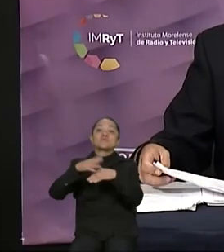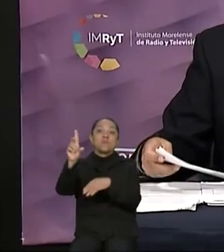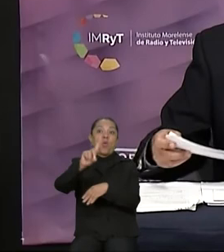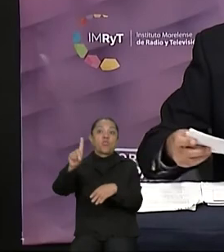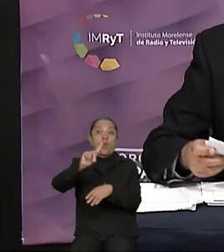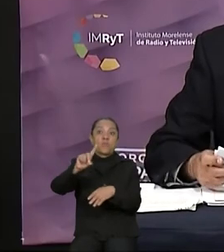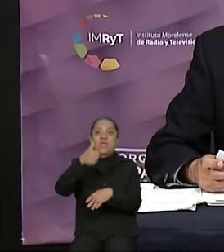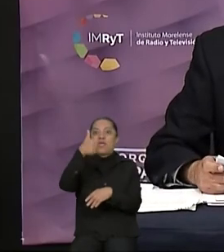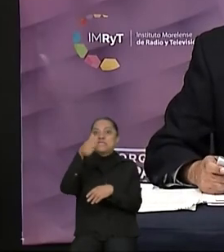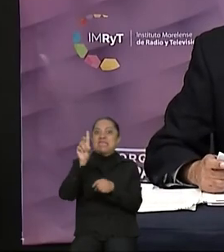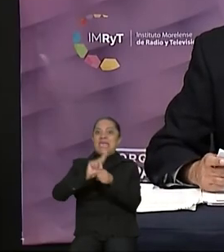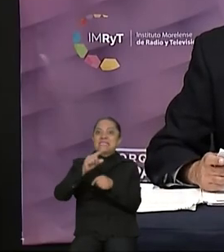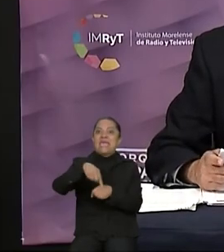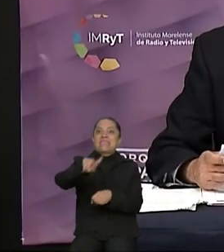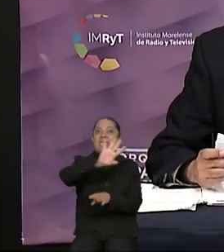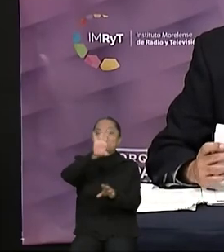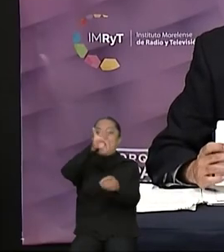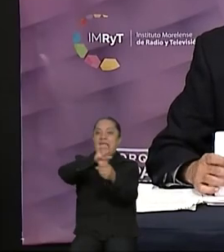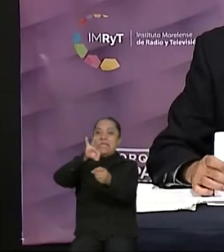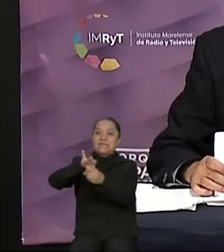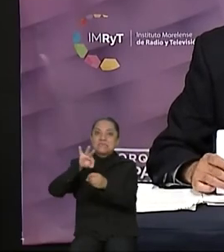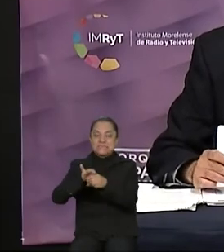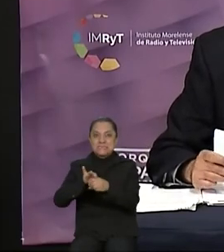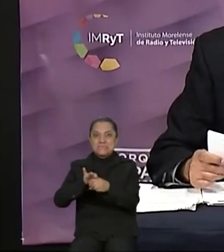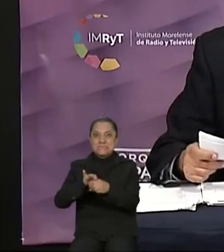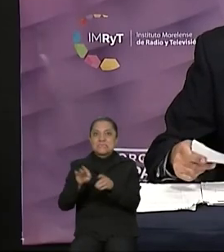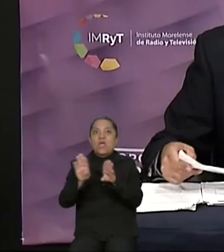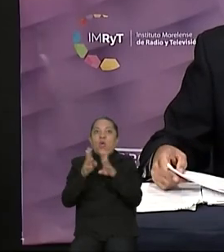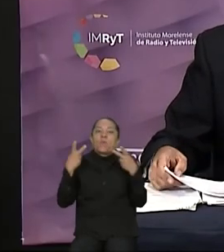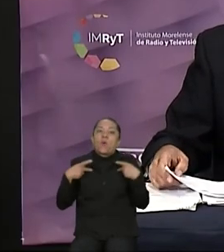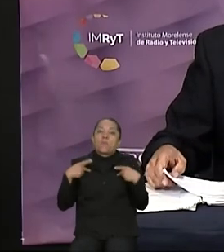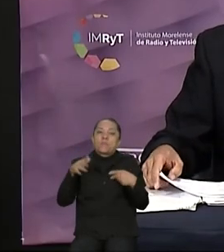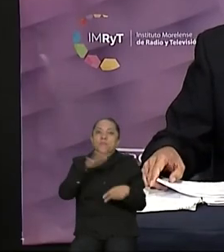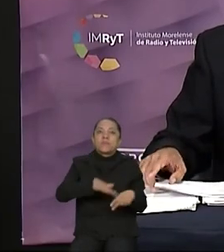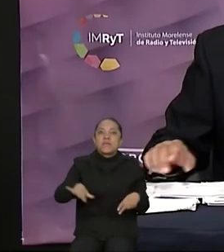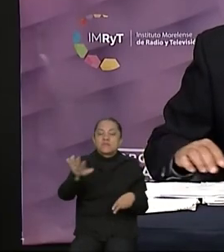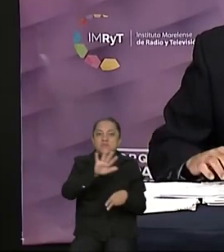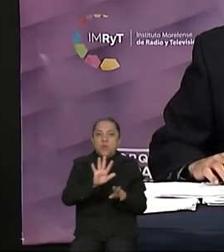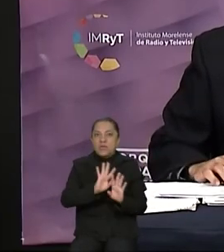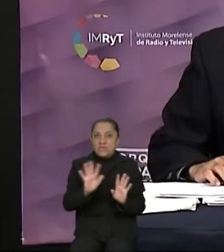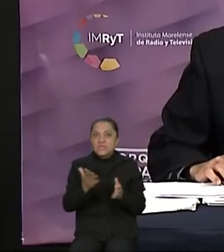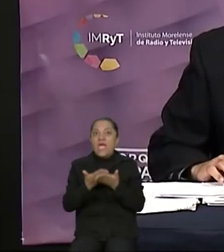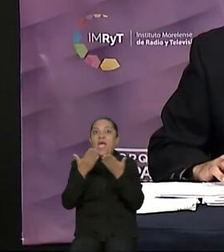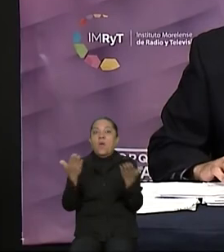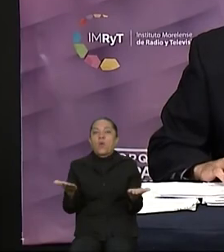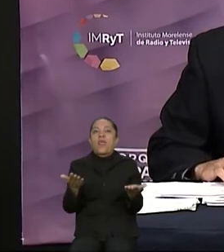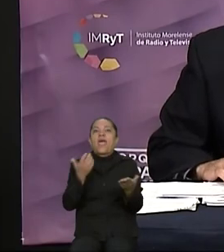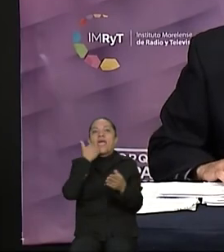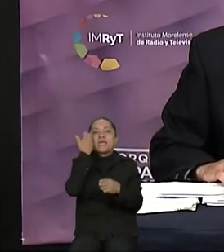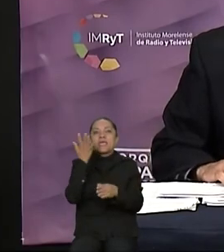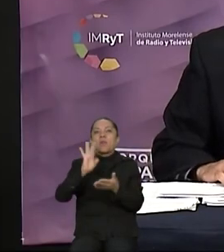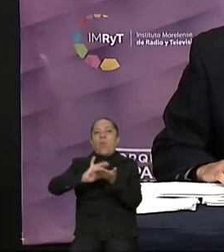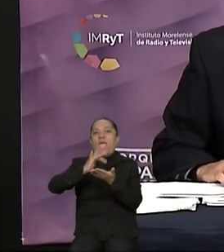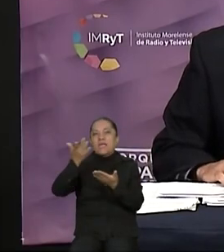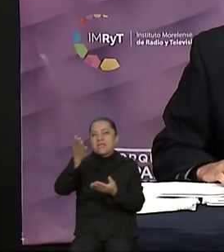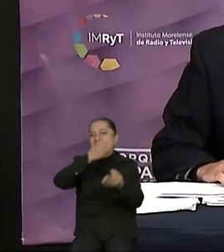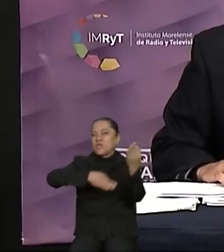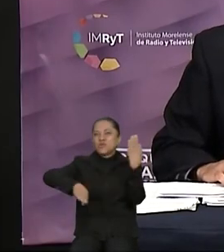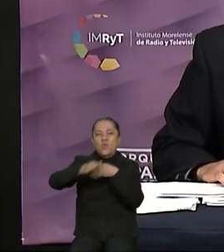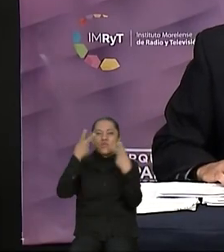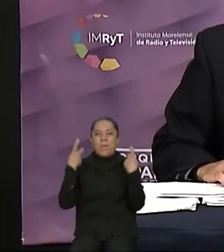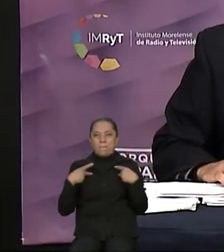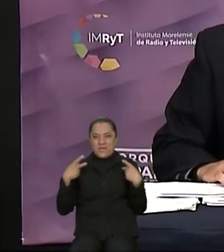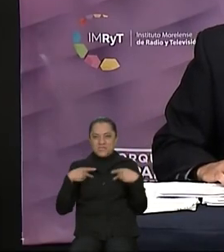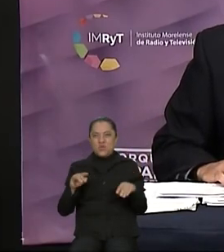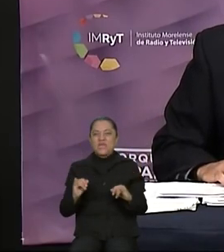de la elección pues como ciudadanos y ahora me permito agradecerle a todo el personal del Instituto